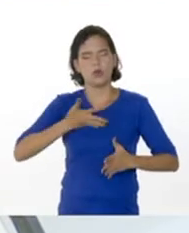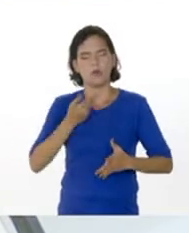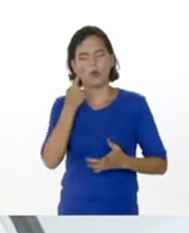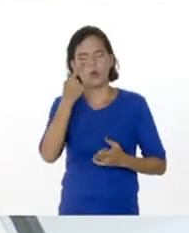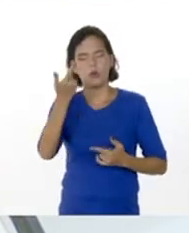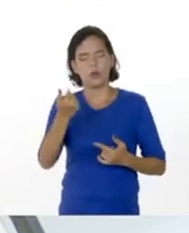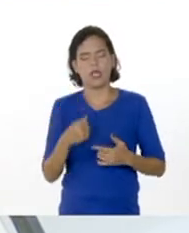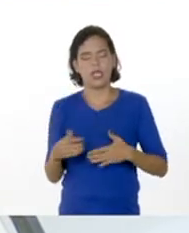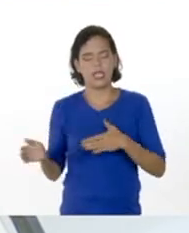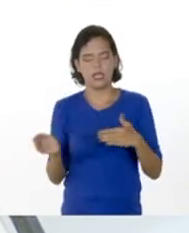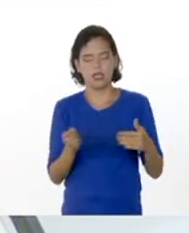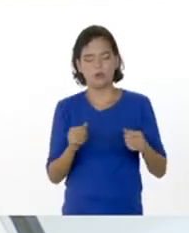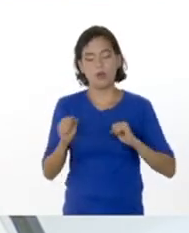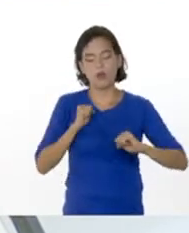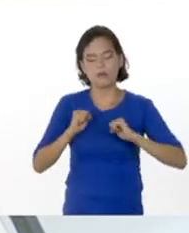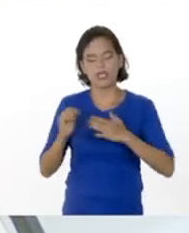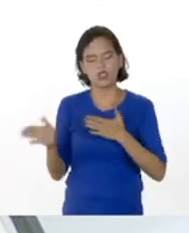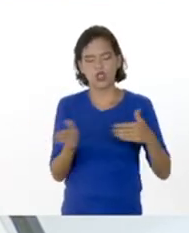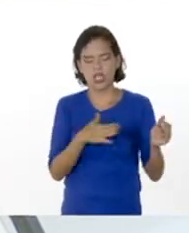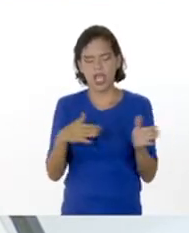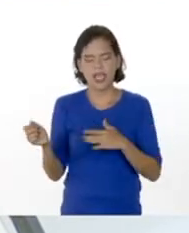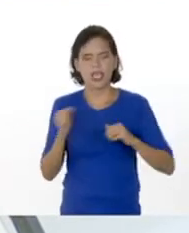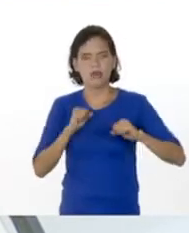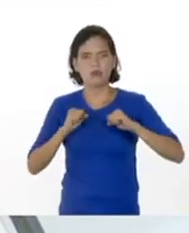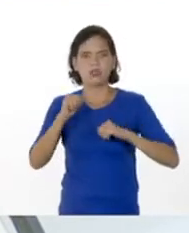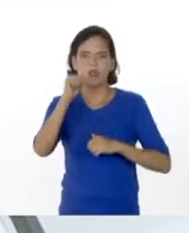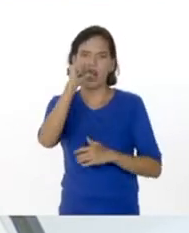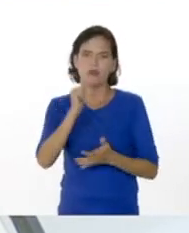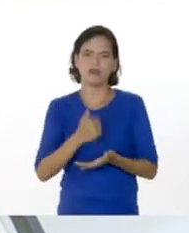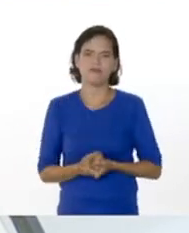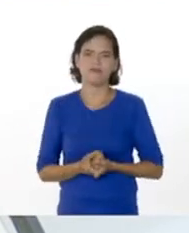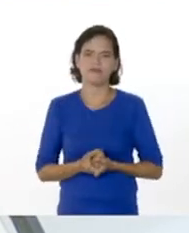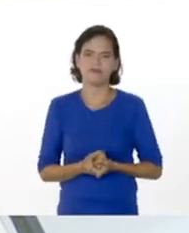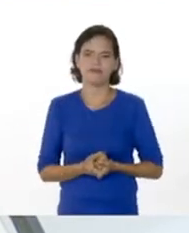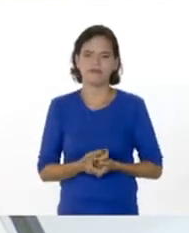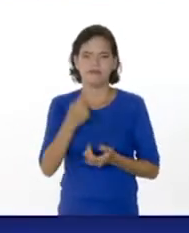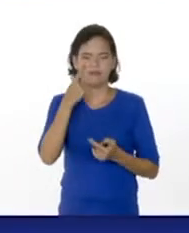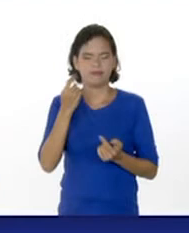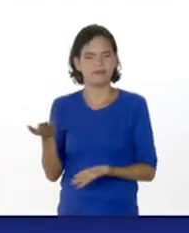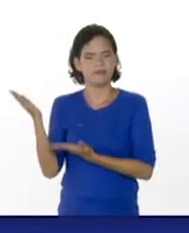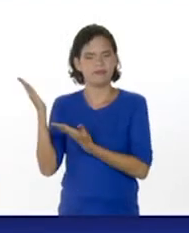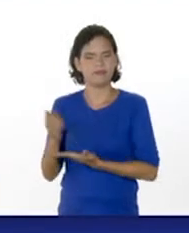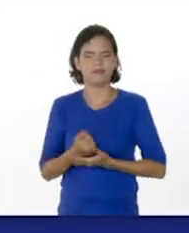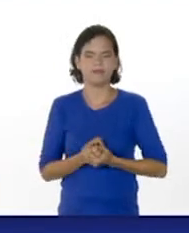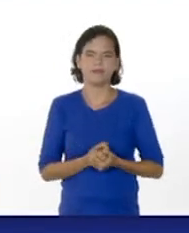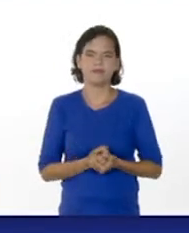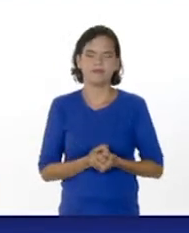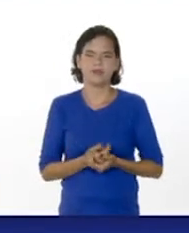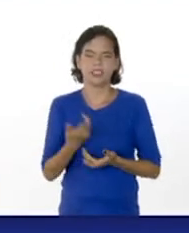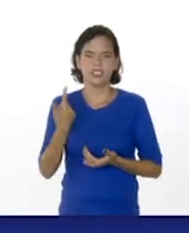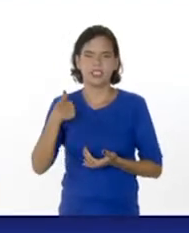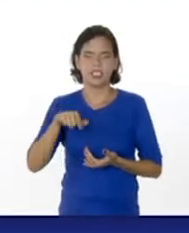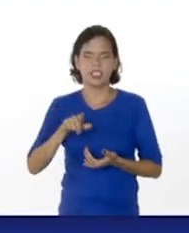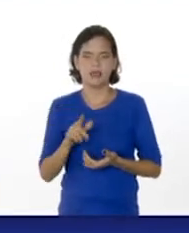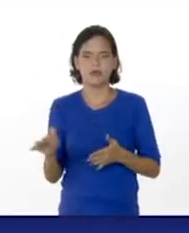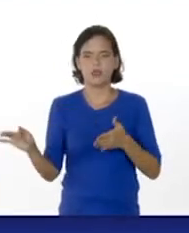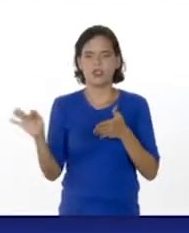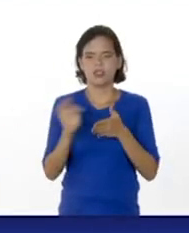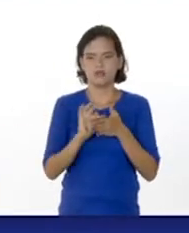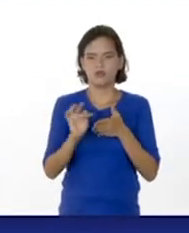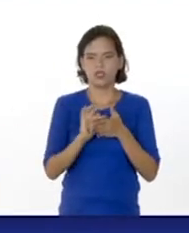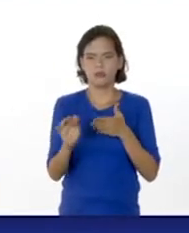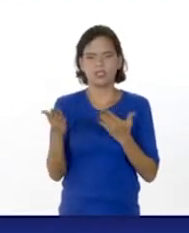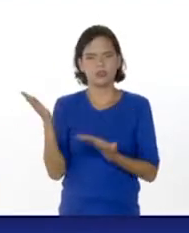ver el fluido tanto de aire como del agua. Fíjense, en la siguiente lámina tenemos el esquema de su